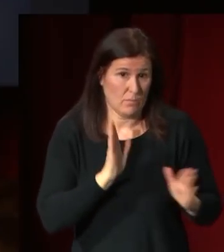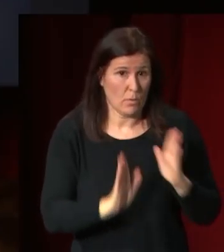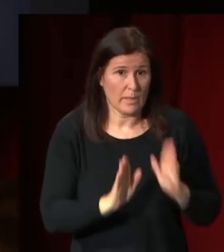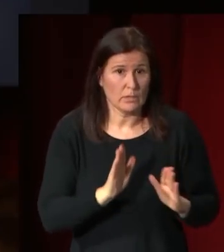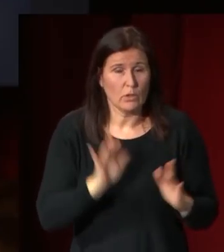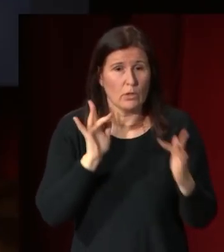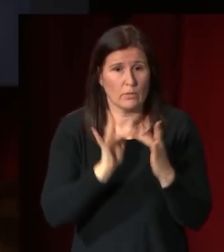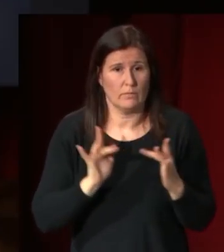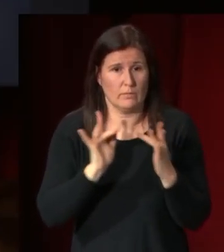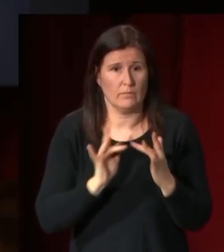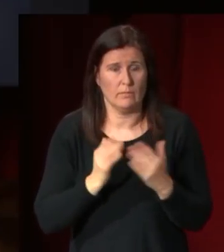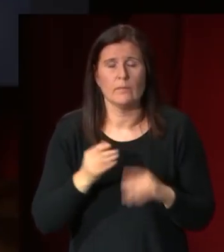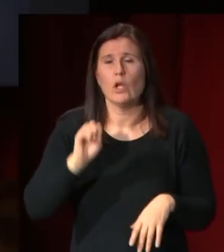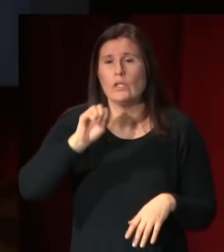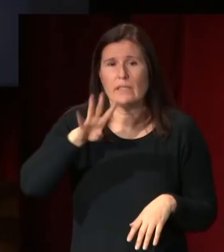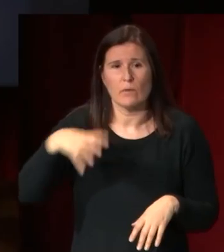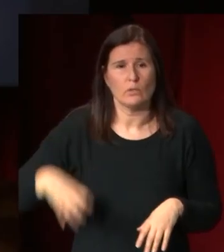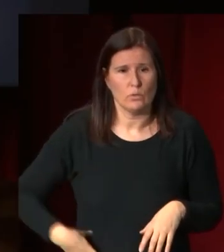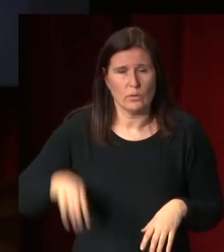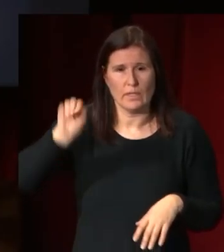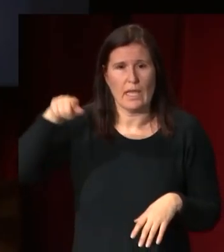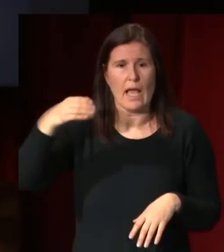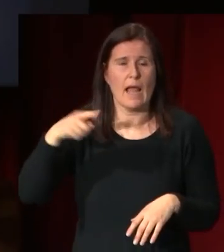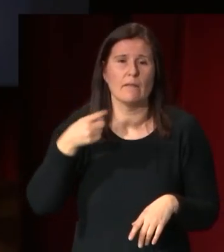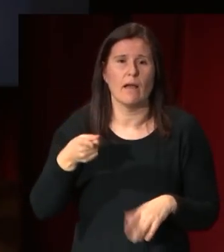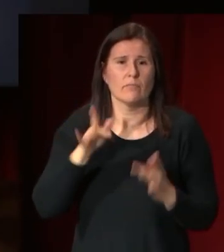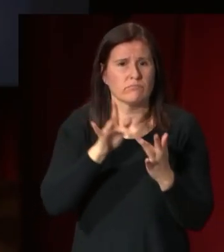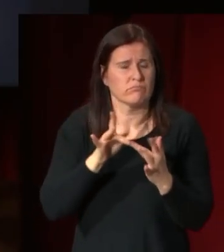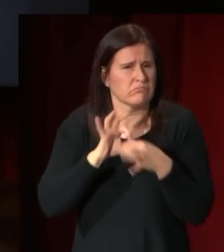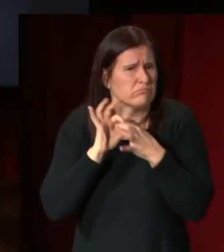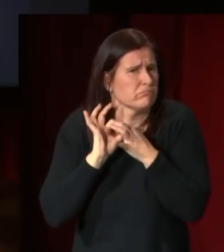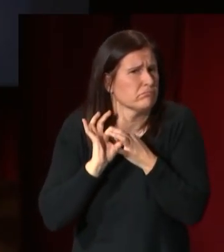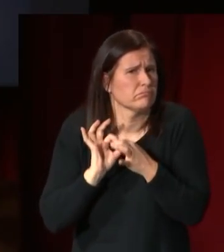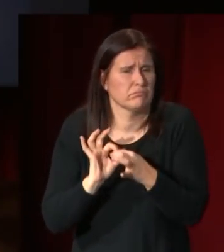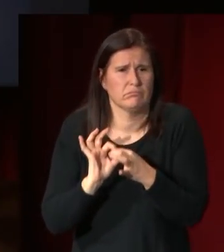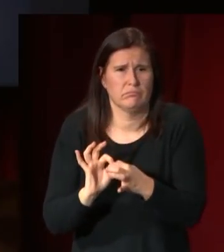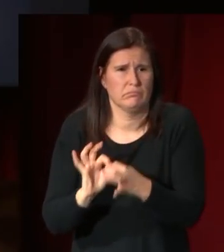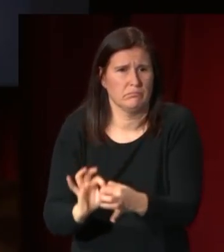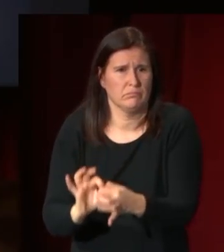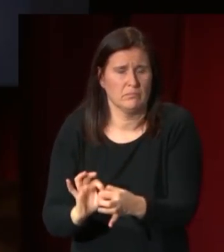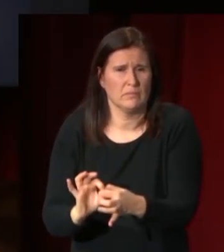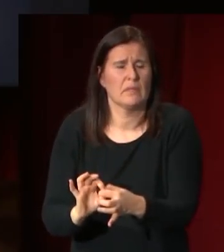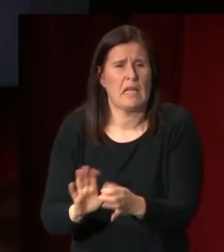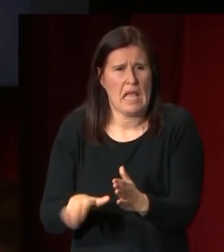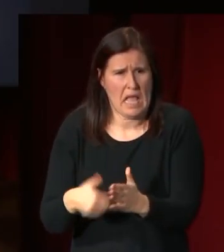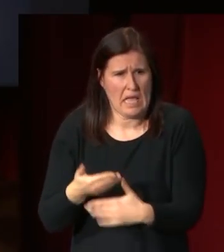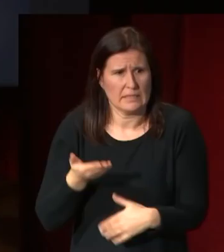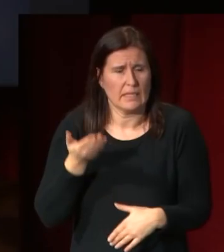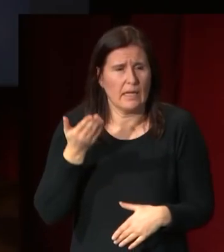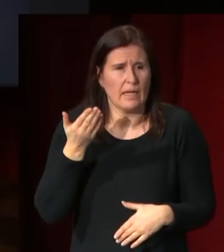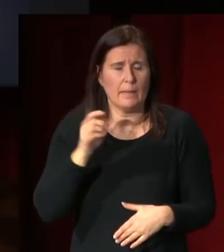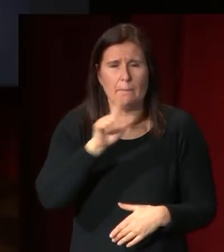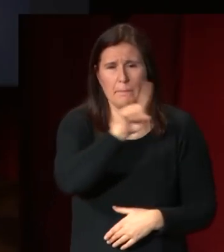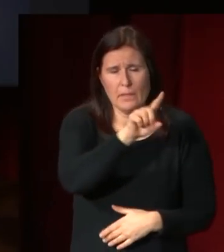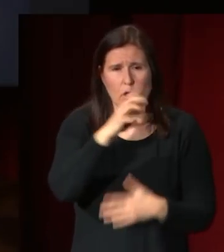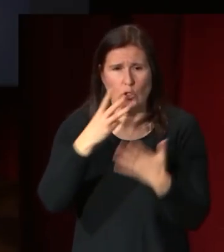el decimocuarto duque de Alba se irá intensificando intensificando tanto es así que cuando en